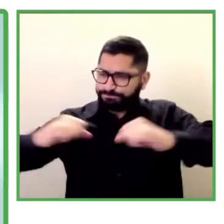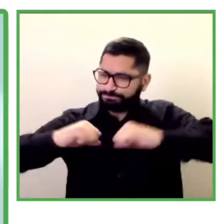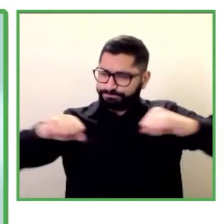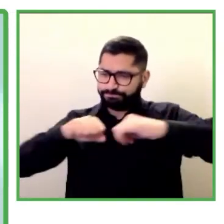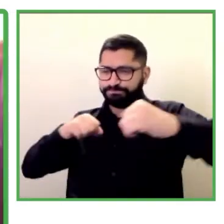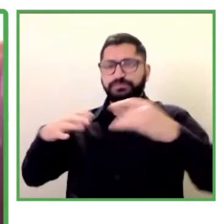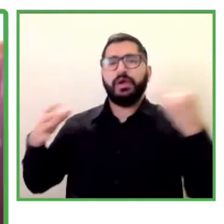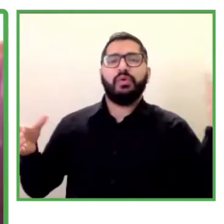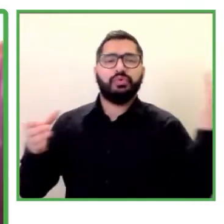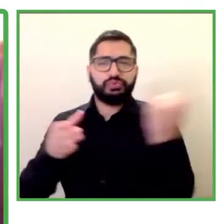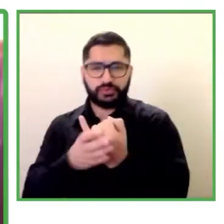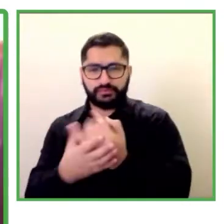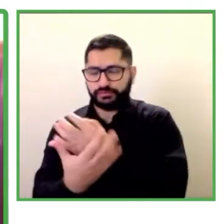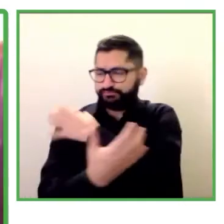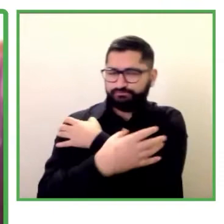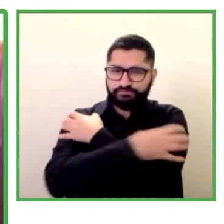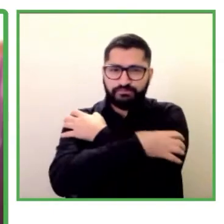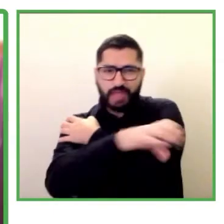inclusivo.